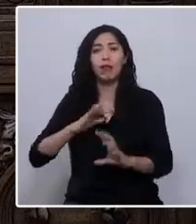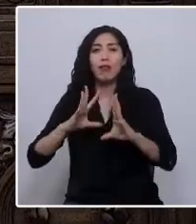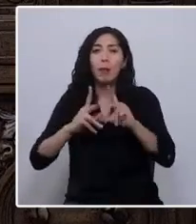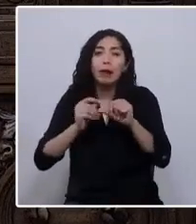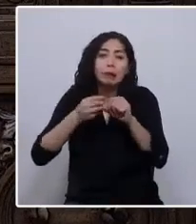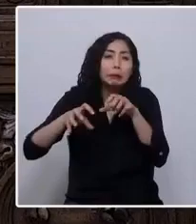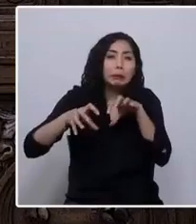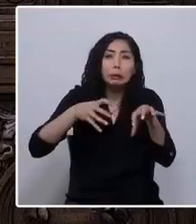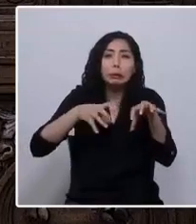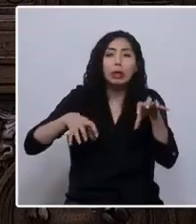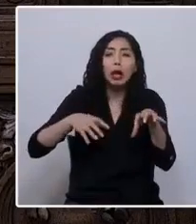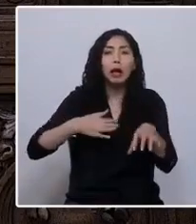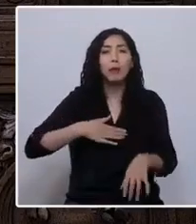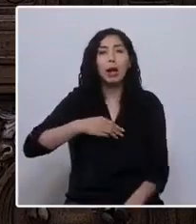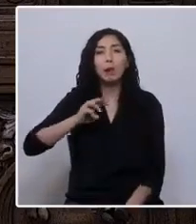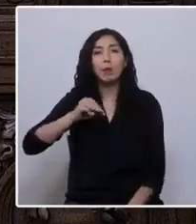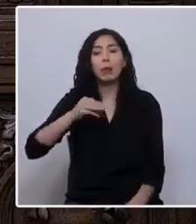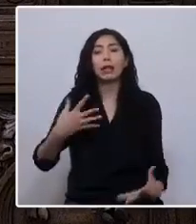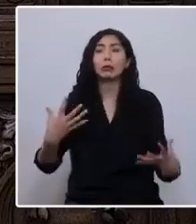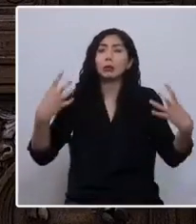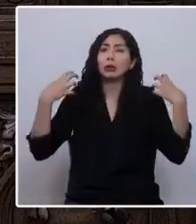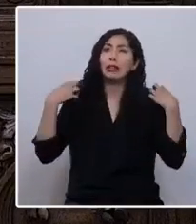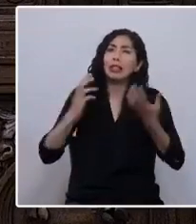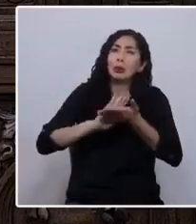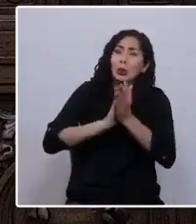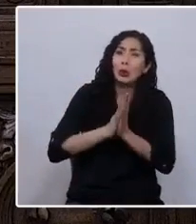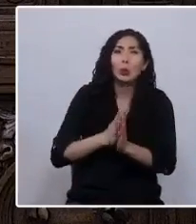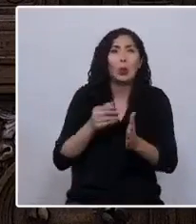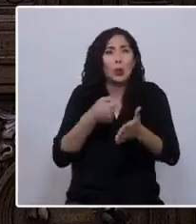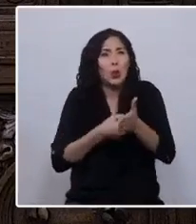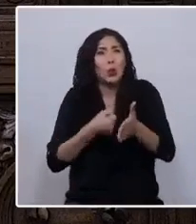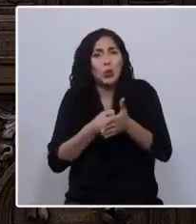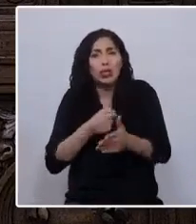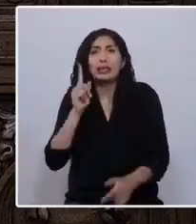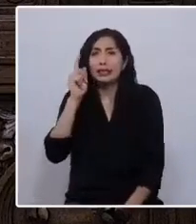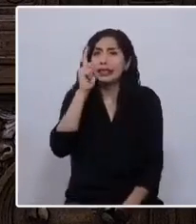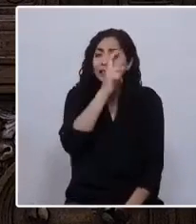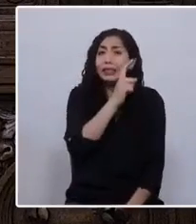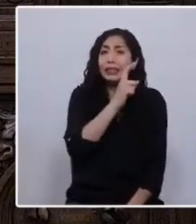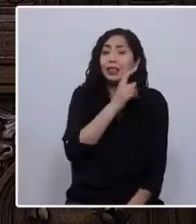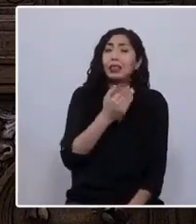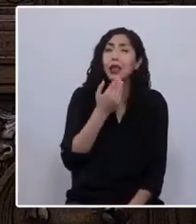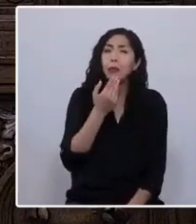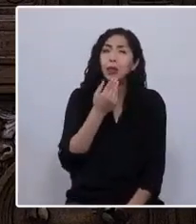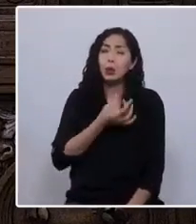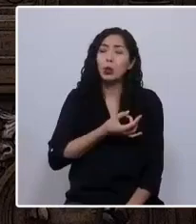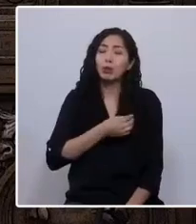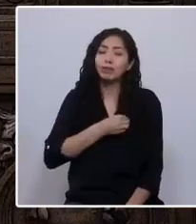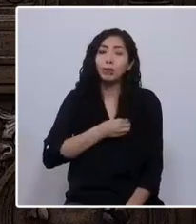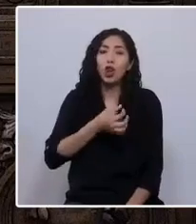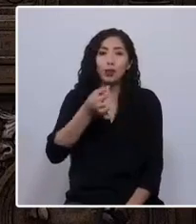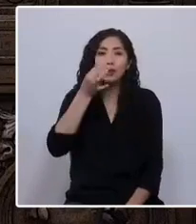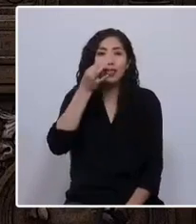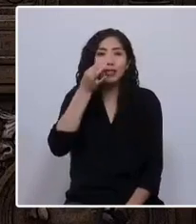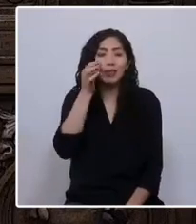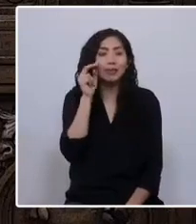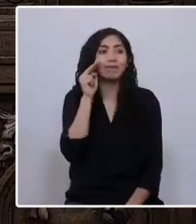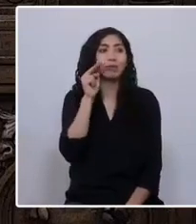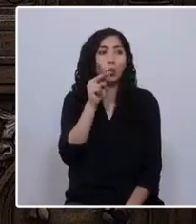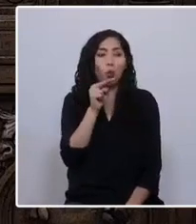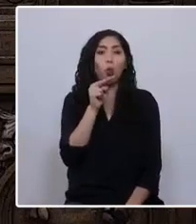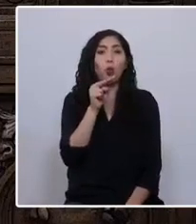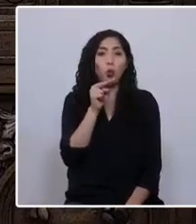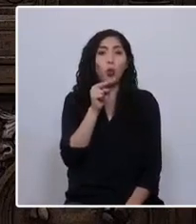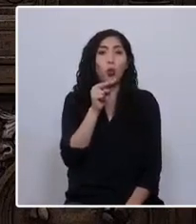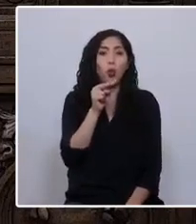dolor de ver a mi madre haciéndose cargo de todo y pasarla difícil. Y por dolor de observar con mis propios ojos la vida